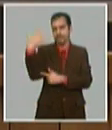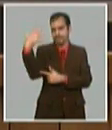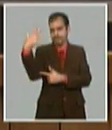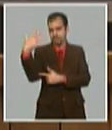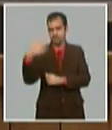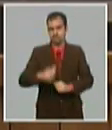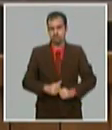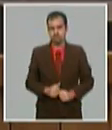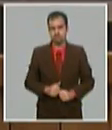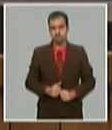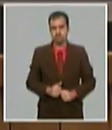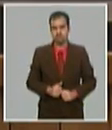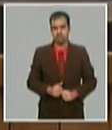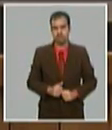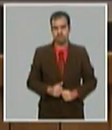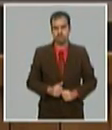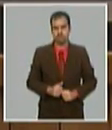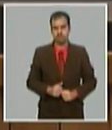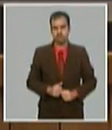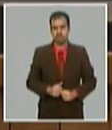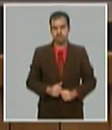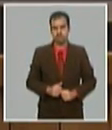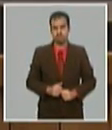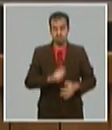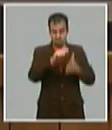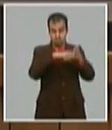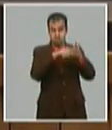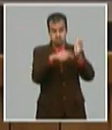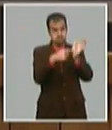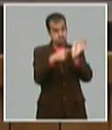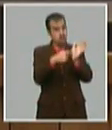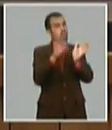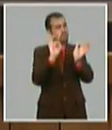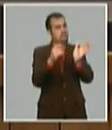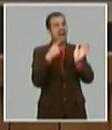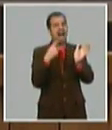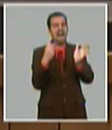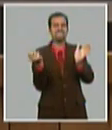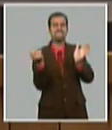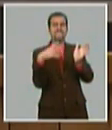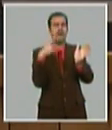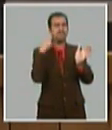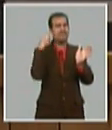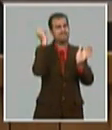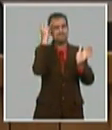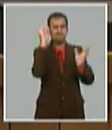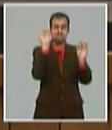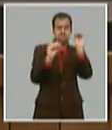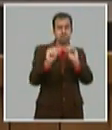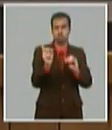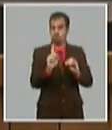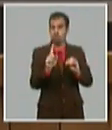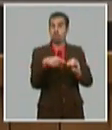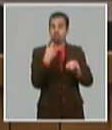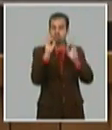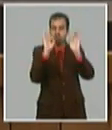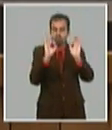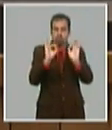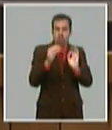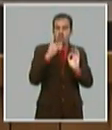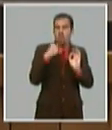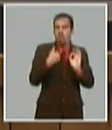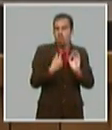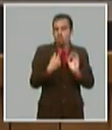evitando improvisaciones, el plan precisamente sirve para eso, para diseñar desde su diseño cómo nos vamos a encadenar productivamente,